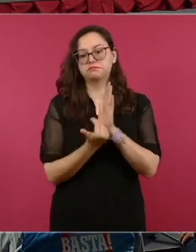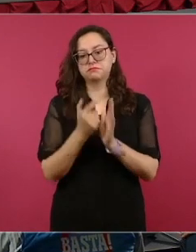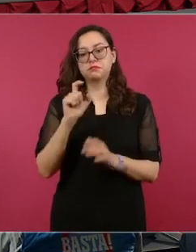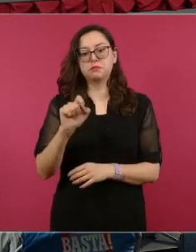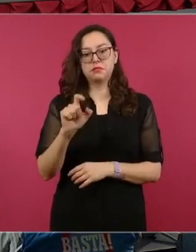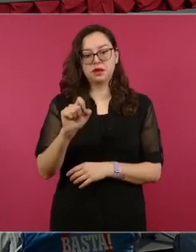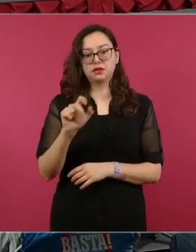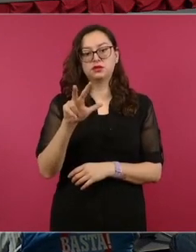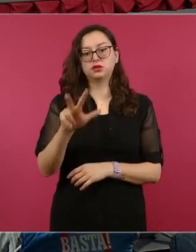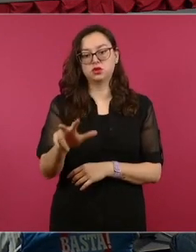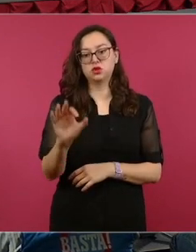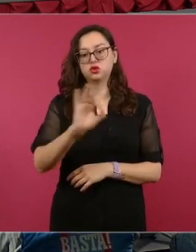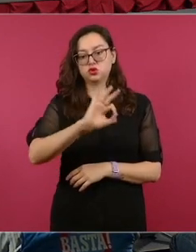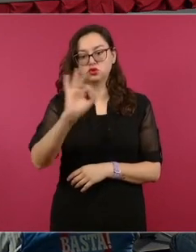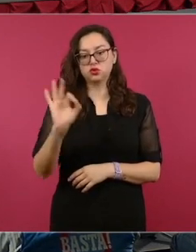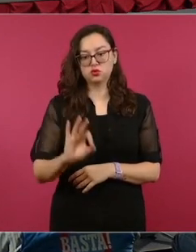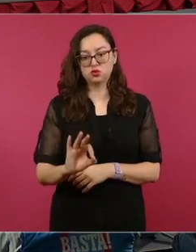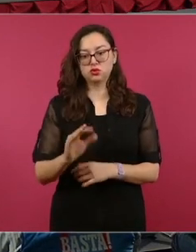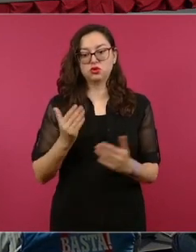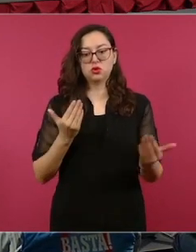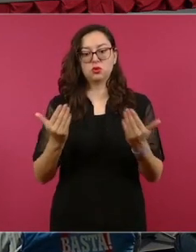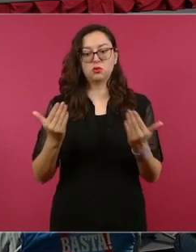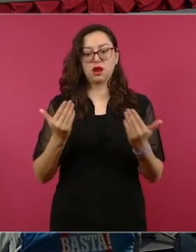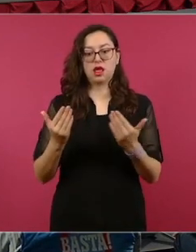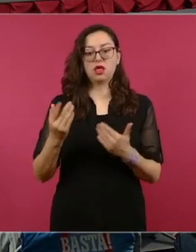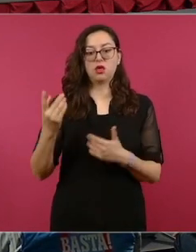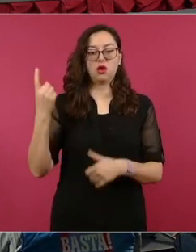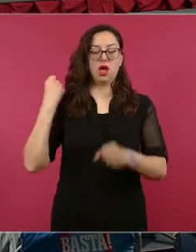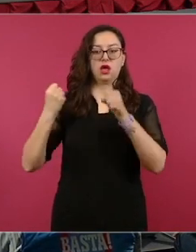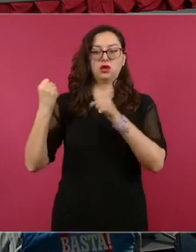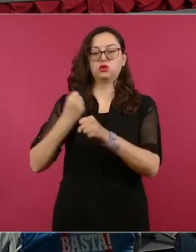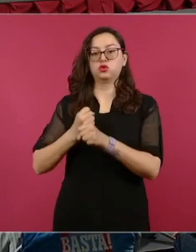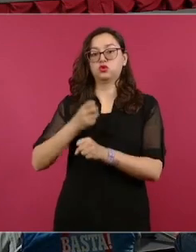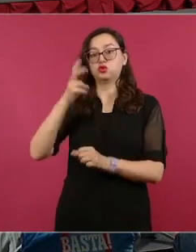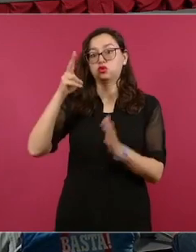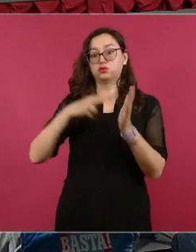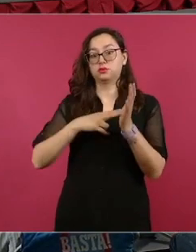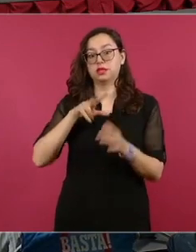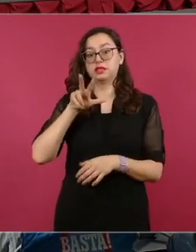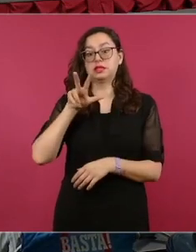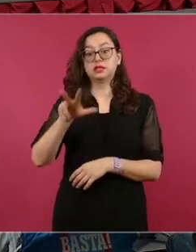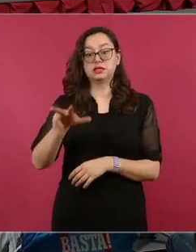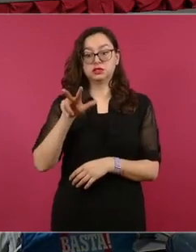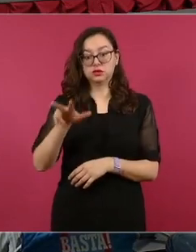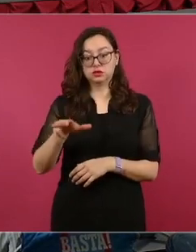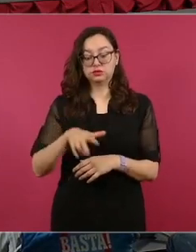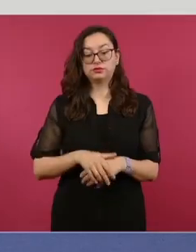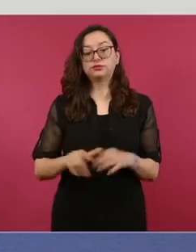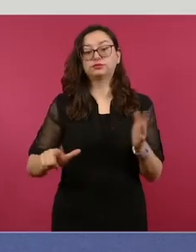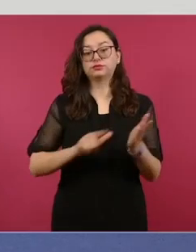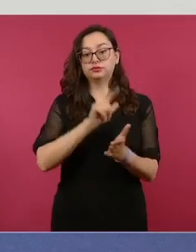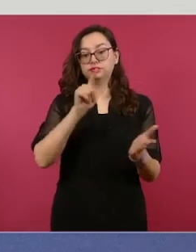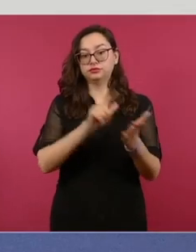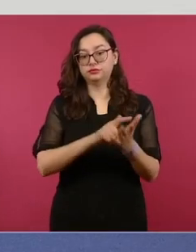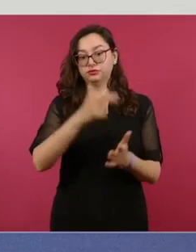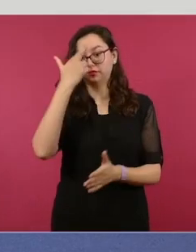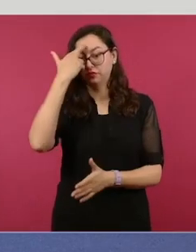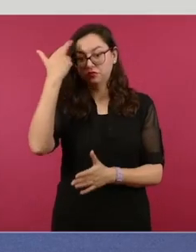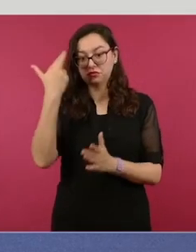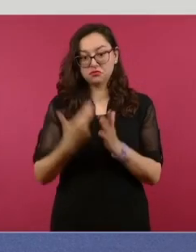comparación con diciembre de 2018. En casi todos los delitos tenemos reducciones